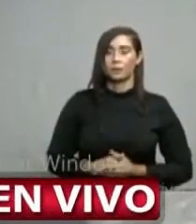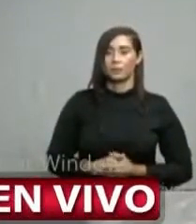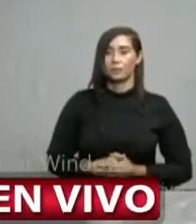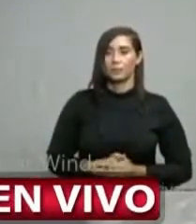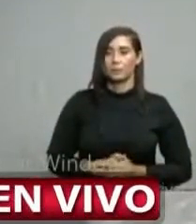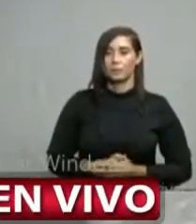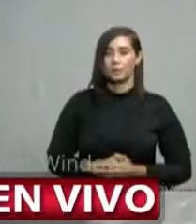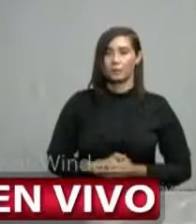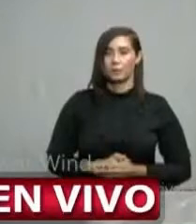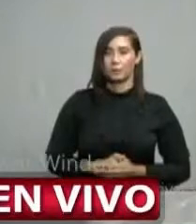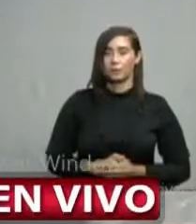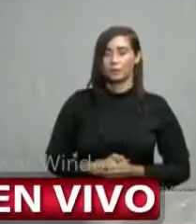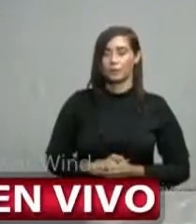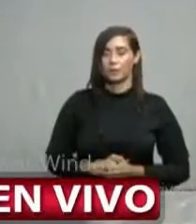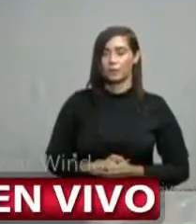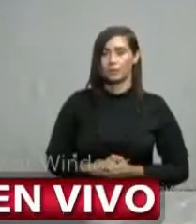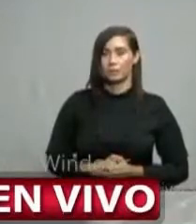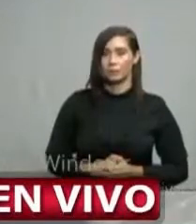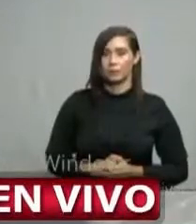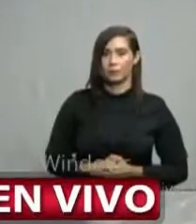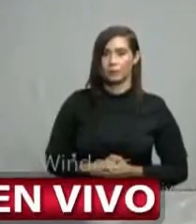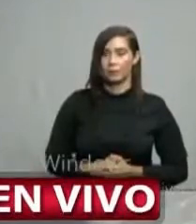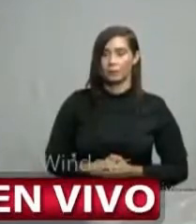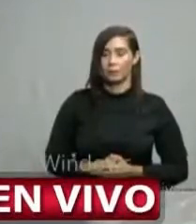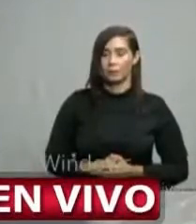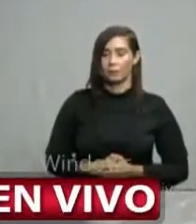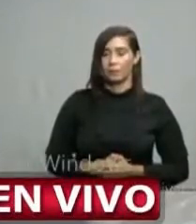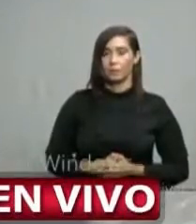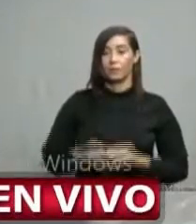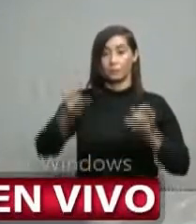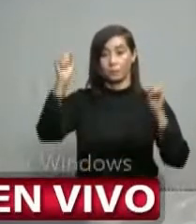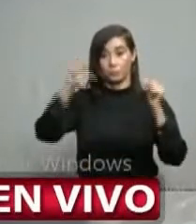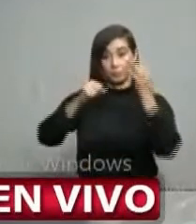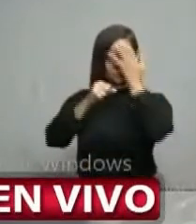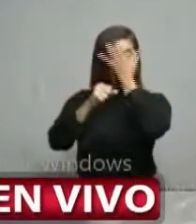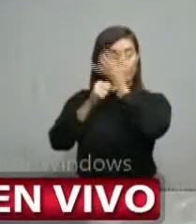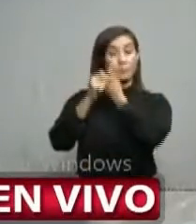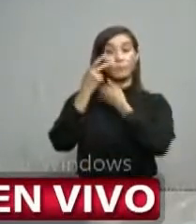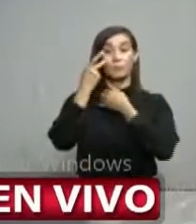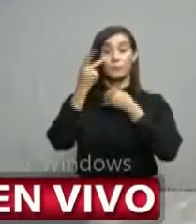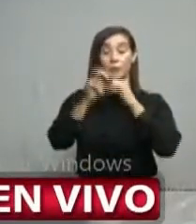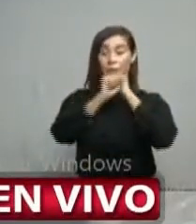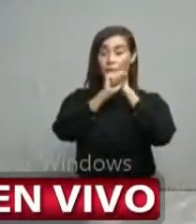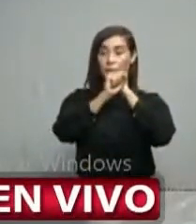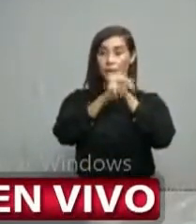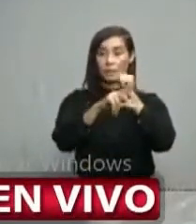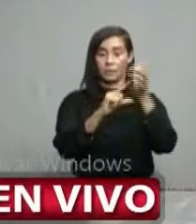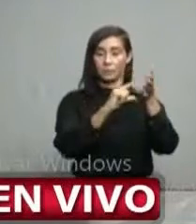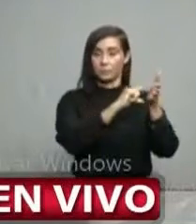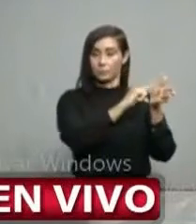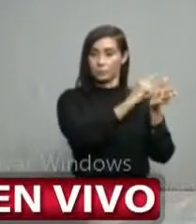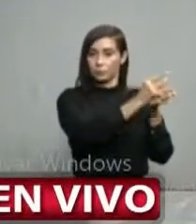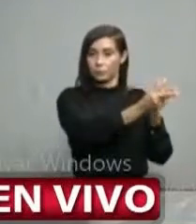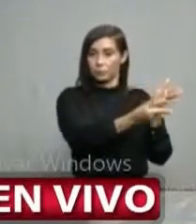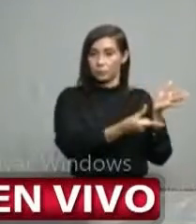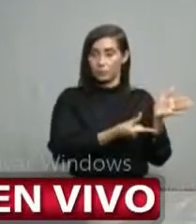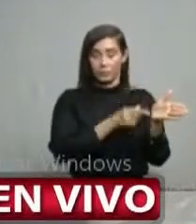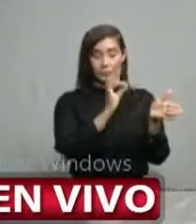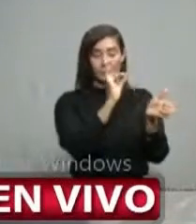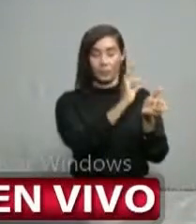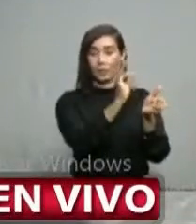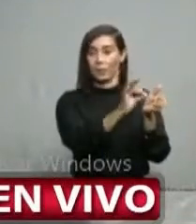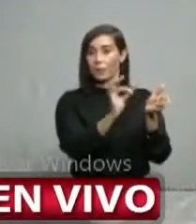Ustedes pueden ver en el boletín y las gráficas que presentamos la distribución según